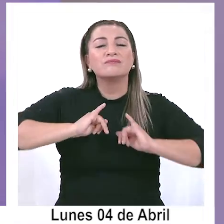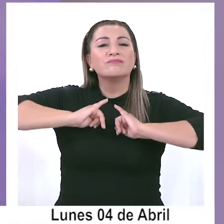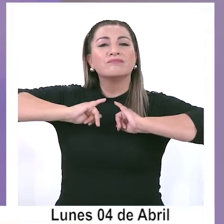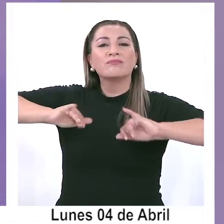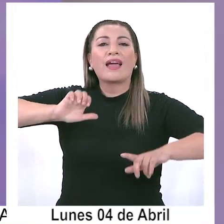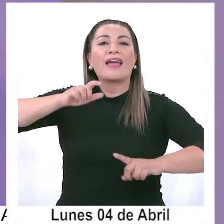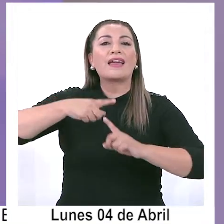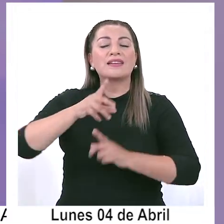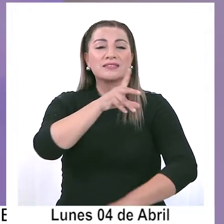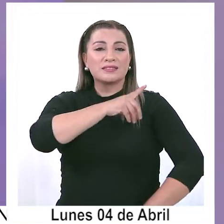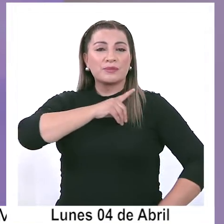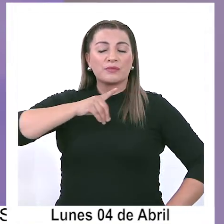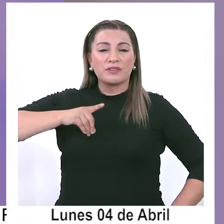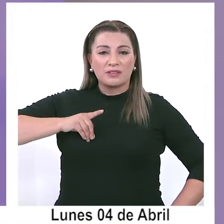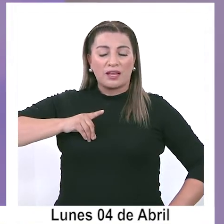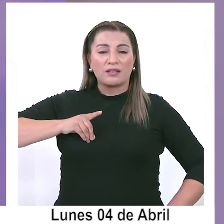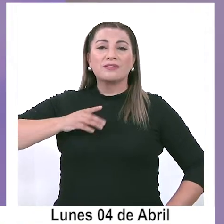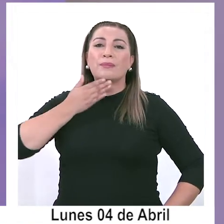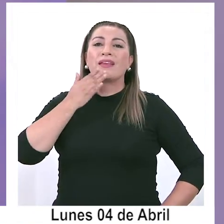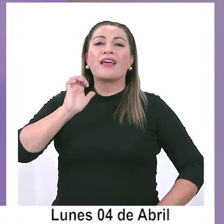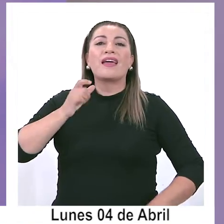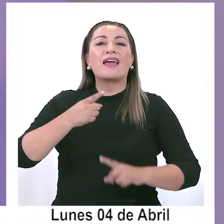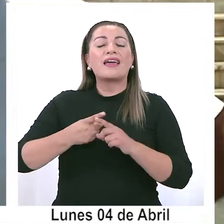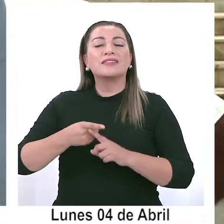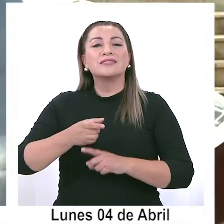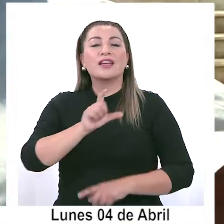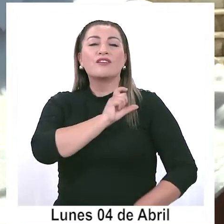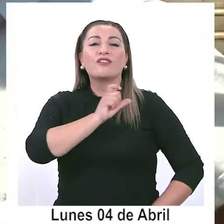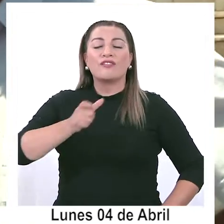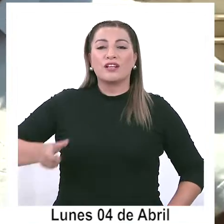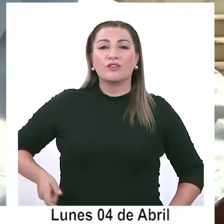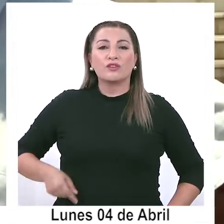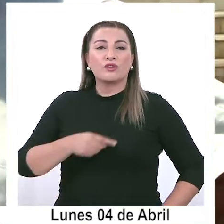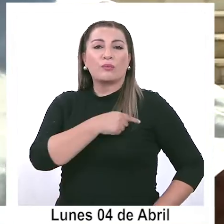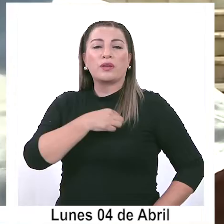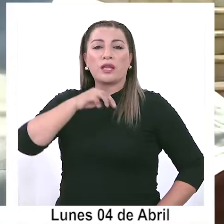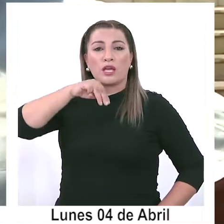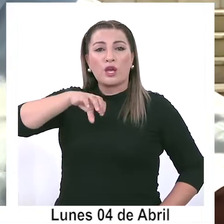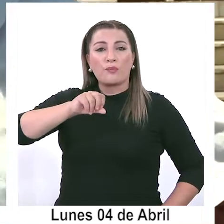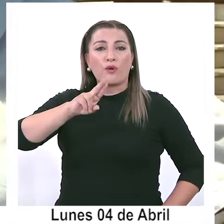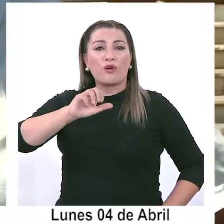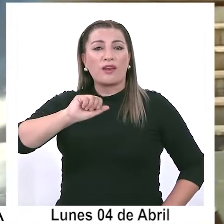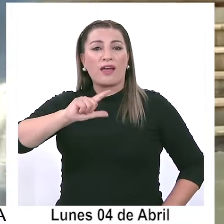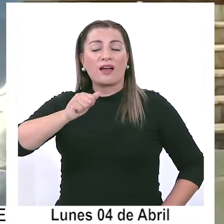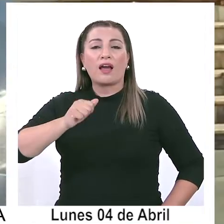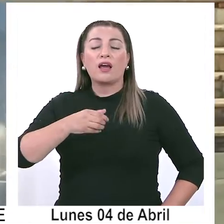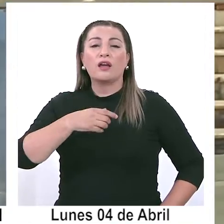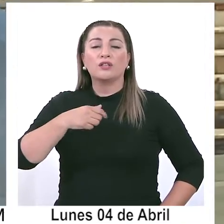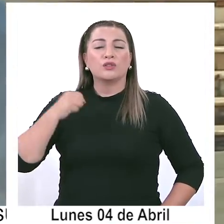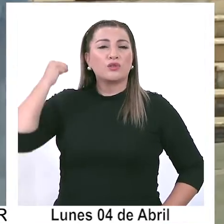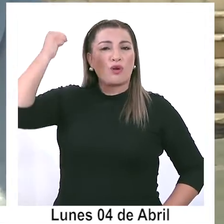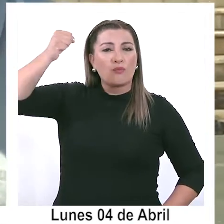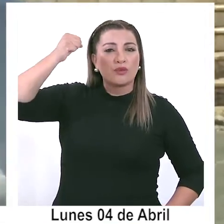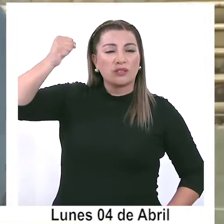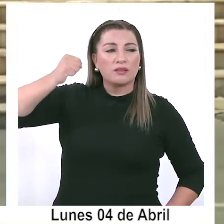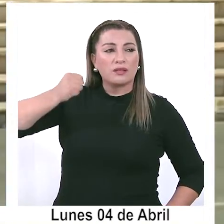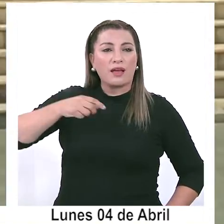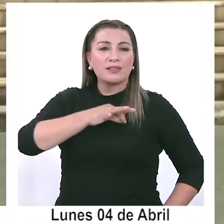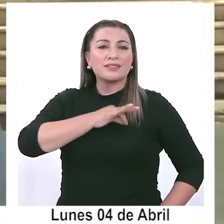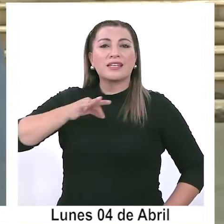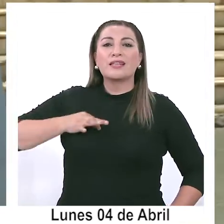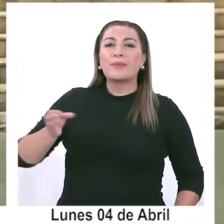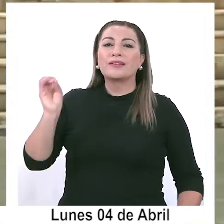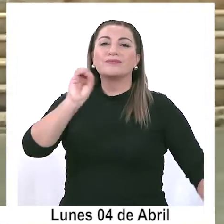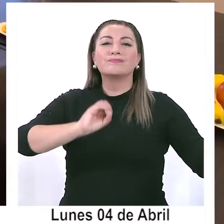nombre del exdiputado y exgobernador del Tamarugal Rubén Moraga del Partido Comunista como Ceremie de Ciencias,